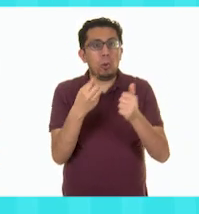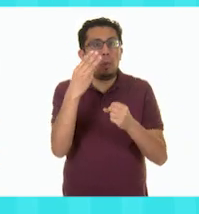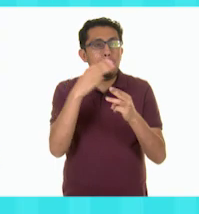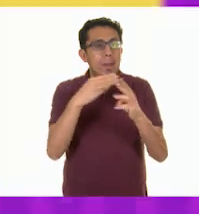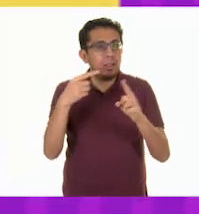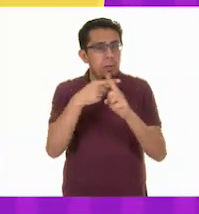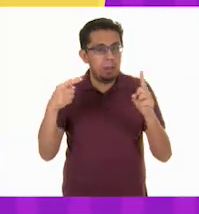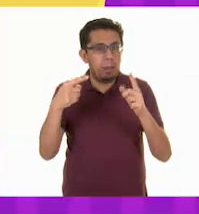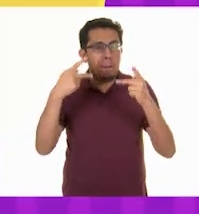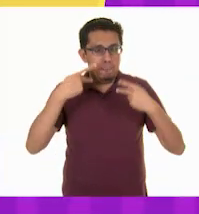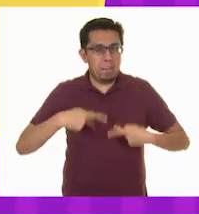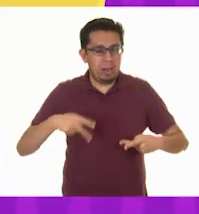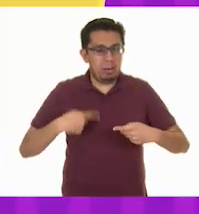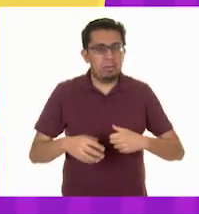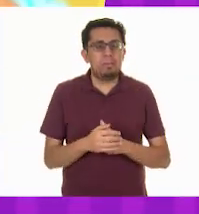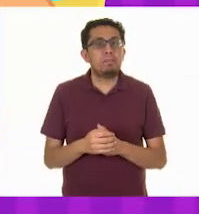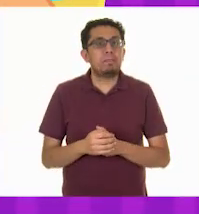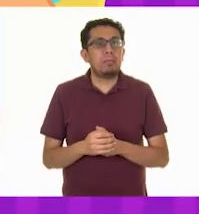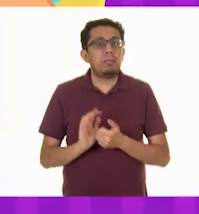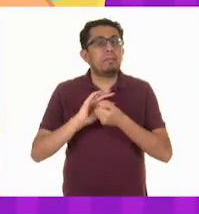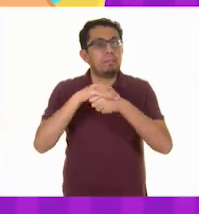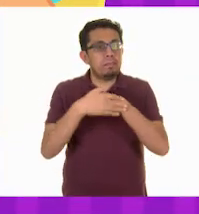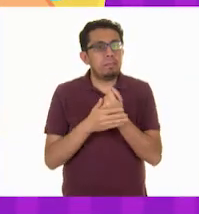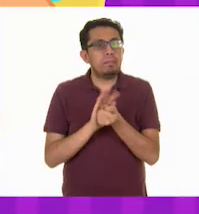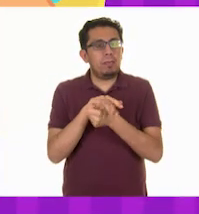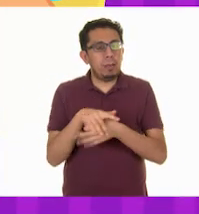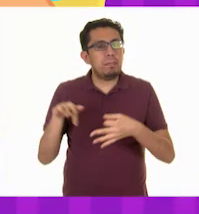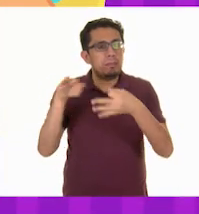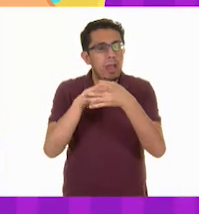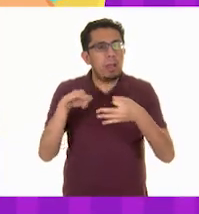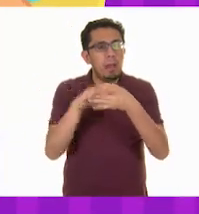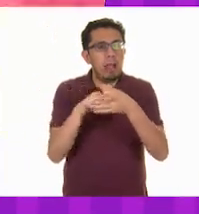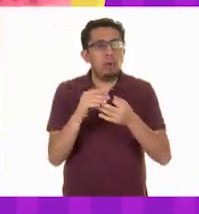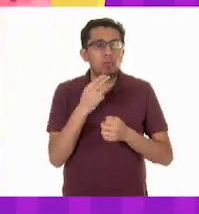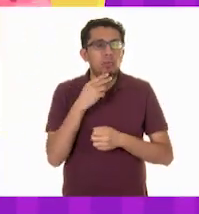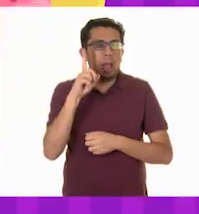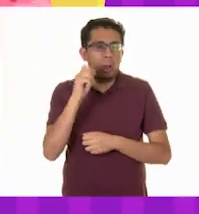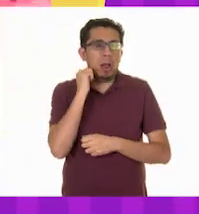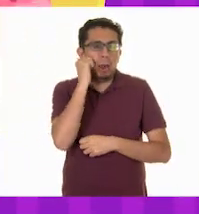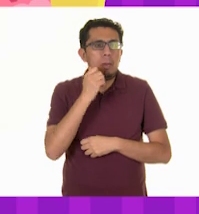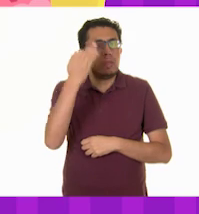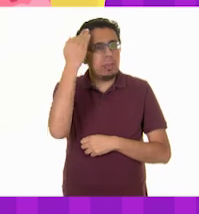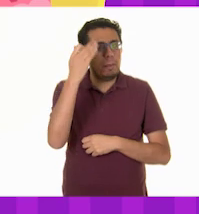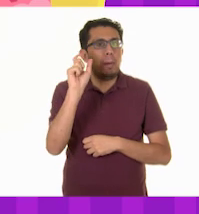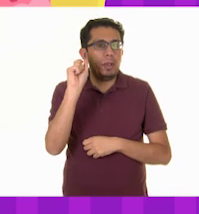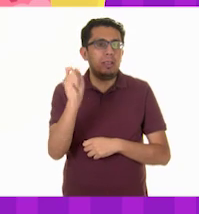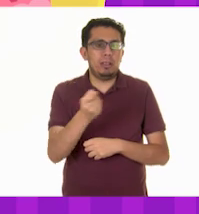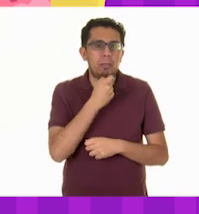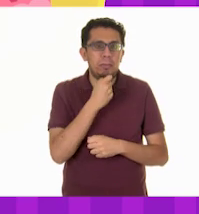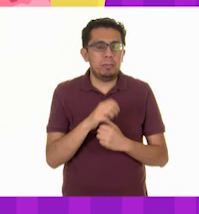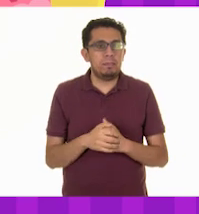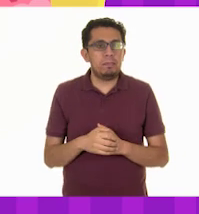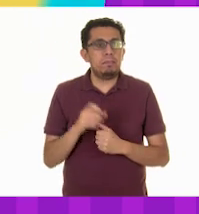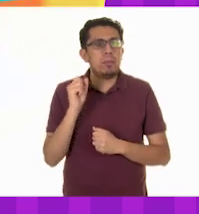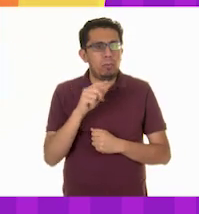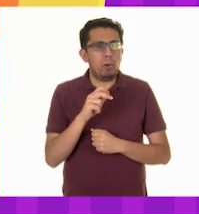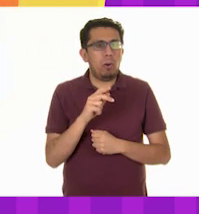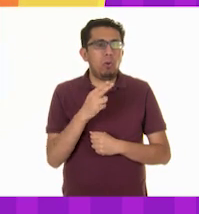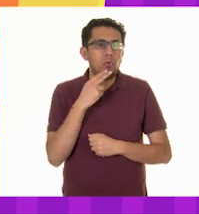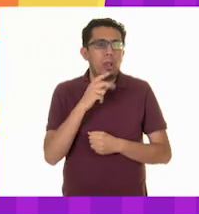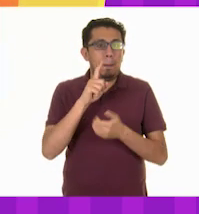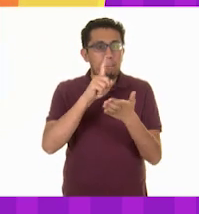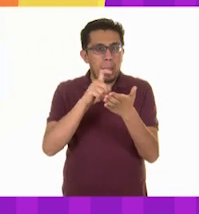medio entre tú y los demás. Lávate las manos muy seguido con agua y jabón por lo menos durante 20 segundos o aplica